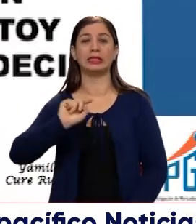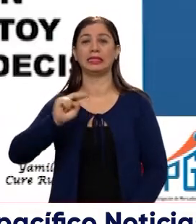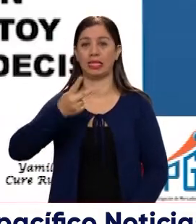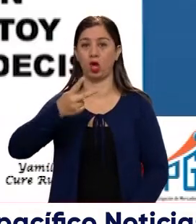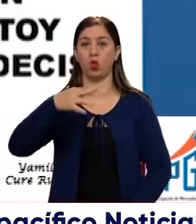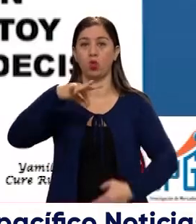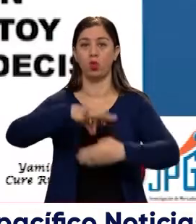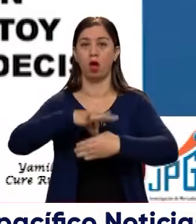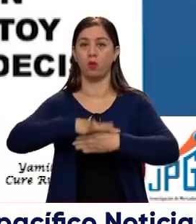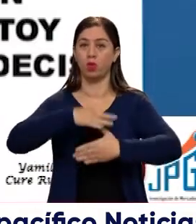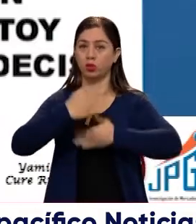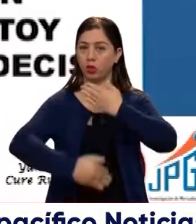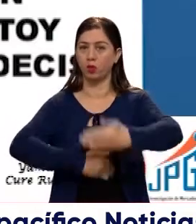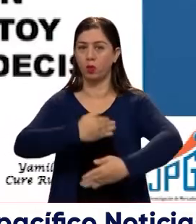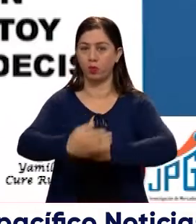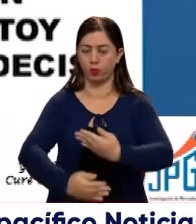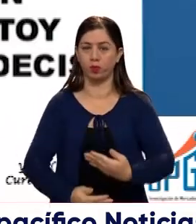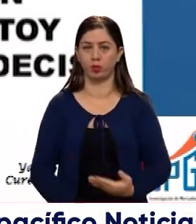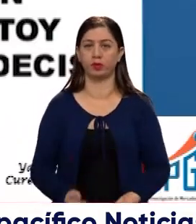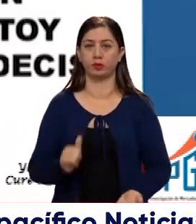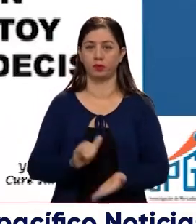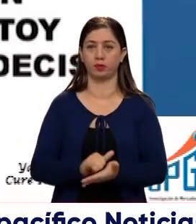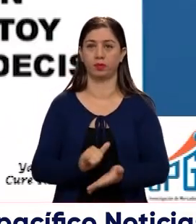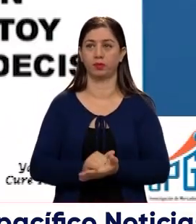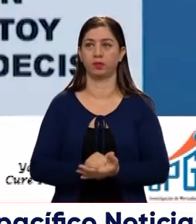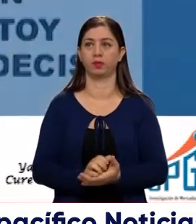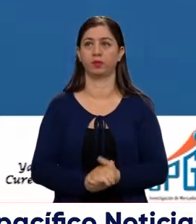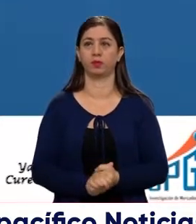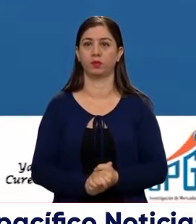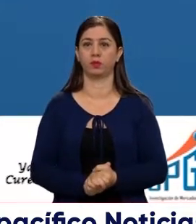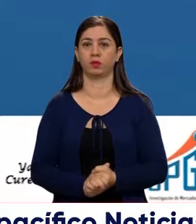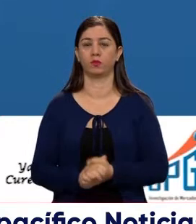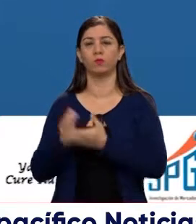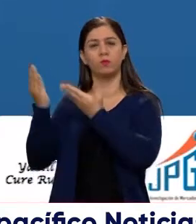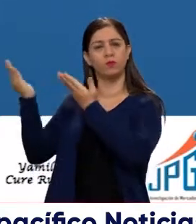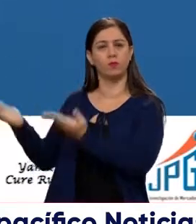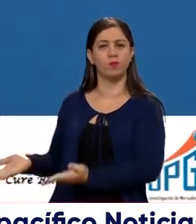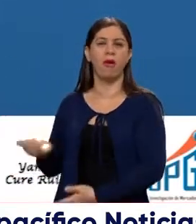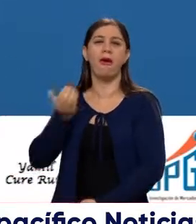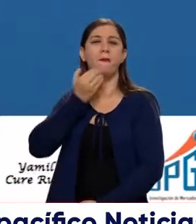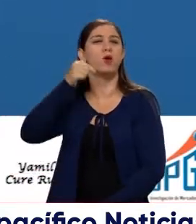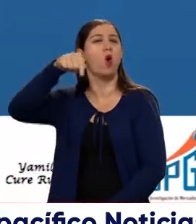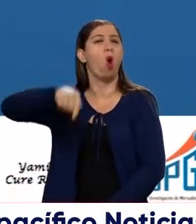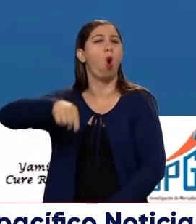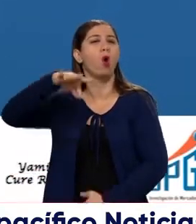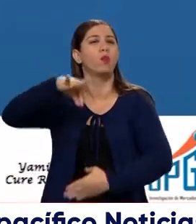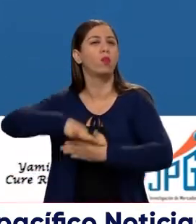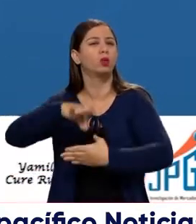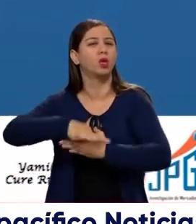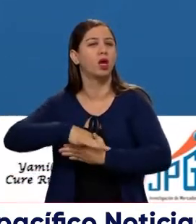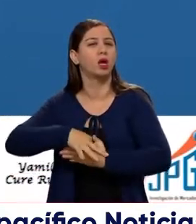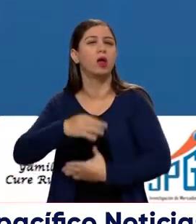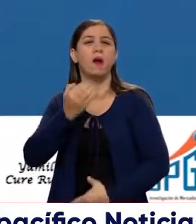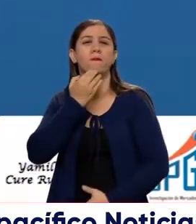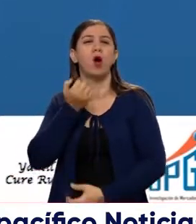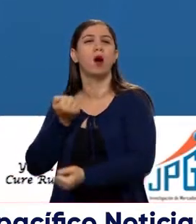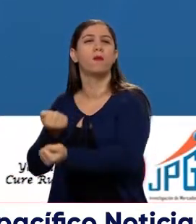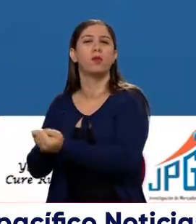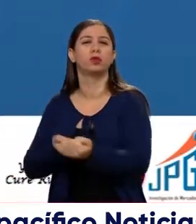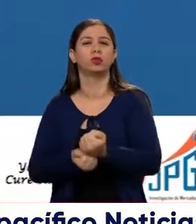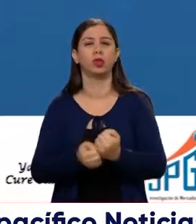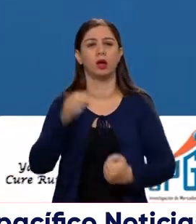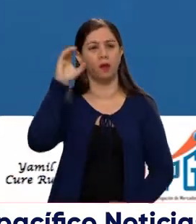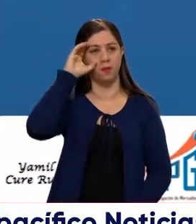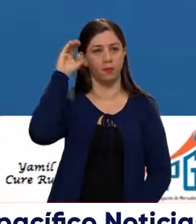vuelta presidencial, aquí estamos viendo esta, de Colombia fueran hoy, ¿usted por quién votaría? Gustavo